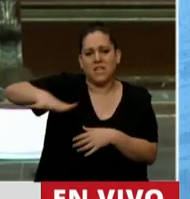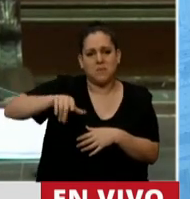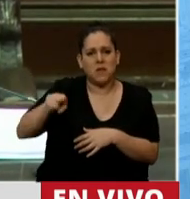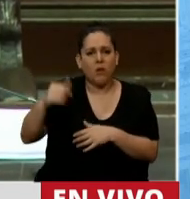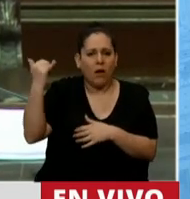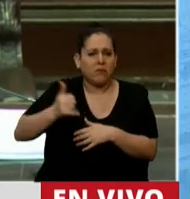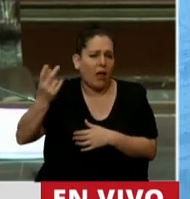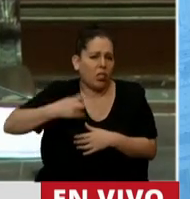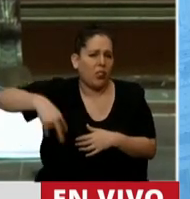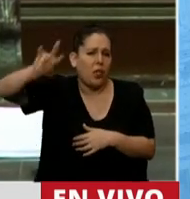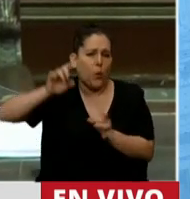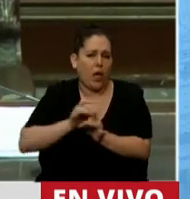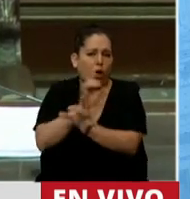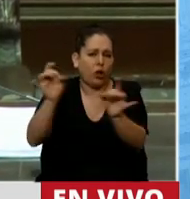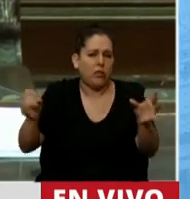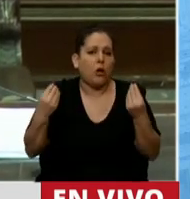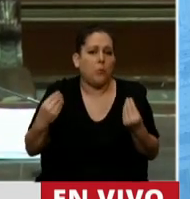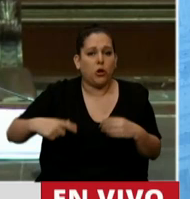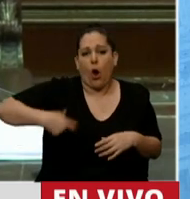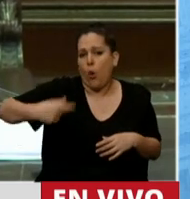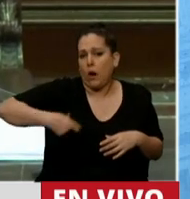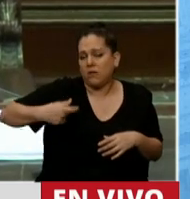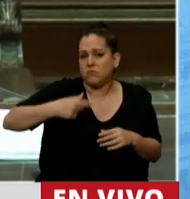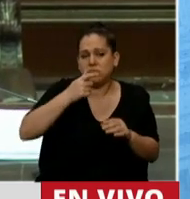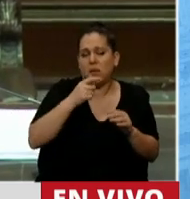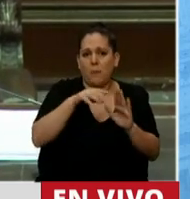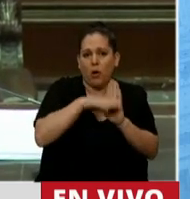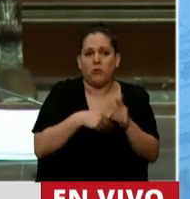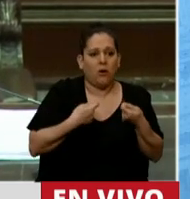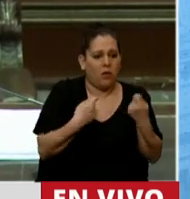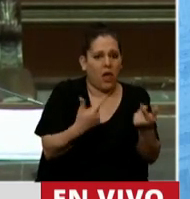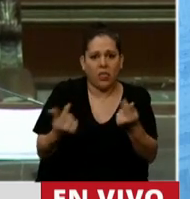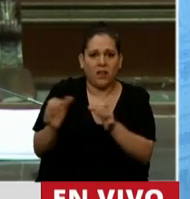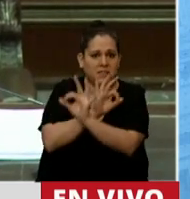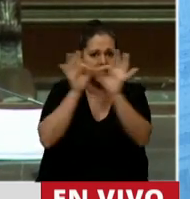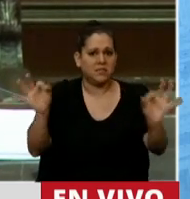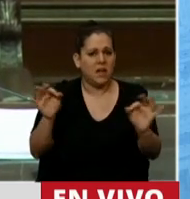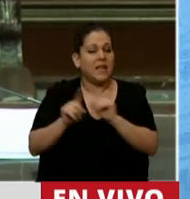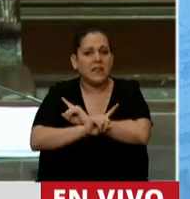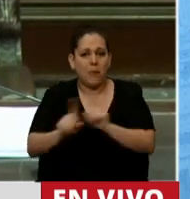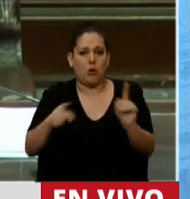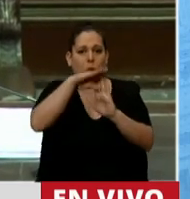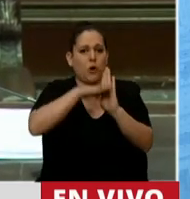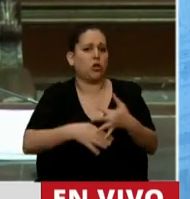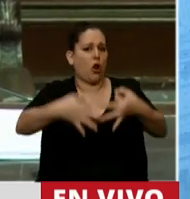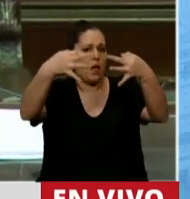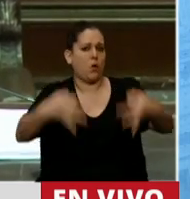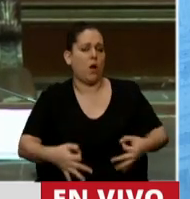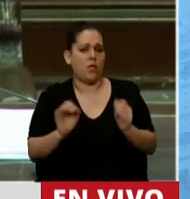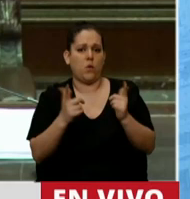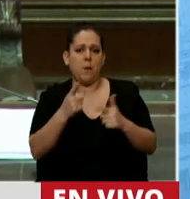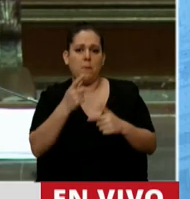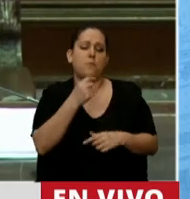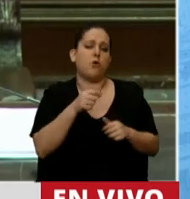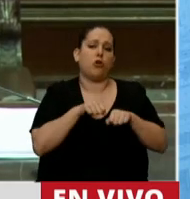multiplicación enorme de los contagios porque las patronales no cumplen los protocolos y además no hay protocolos adecuados en muchas empresas? El caso